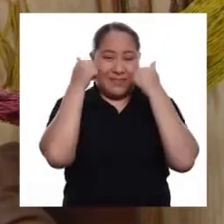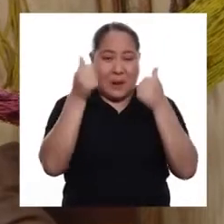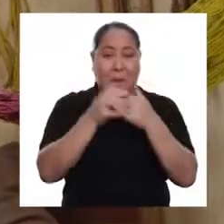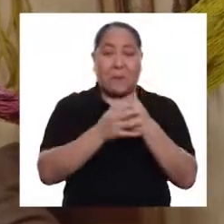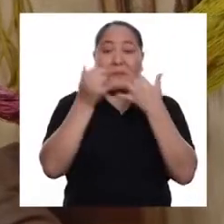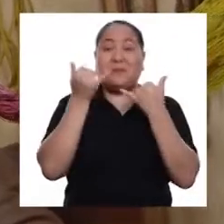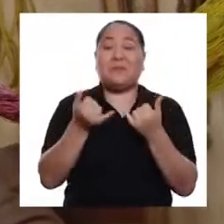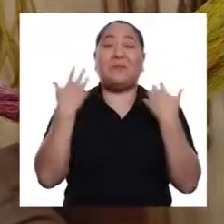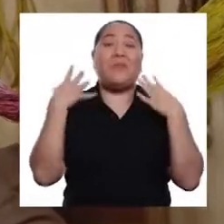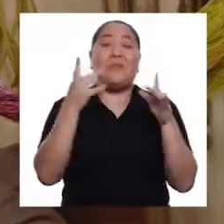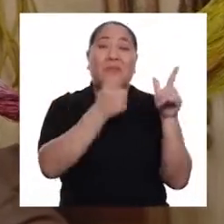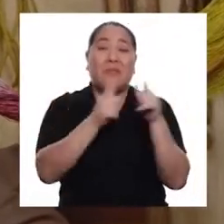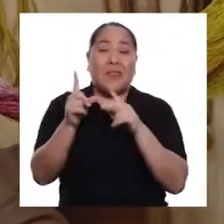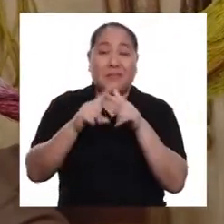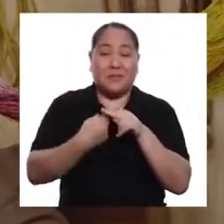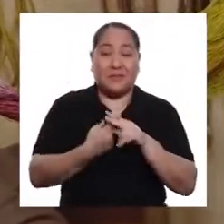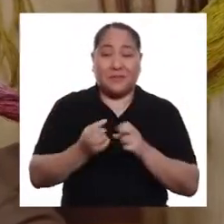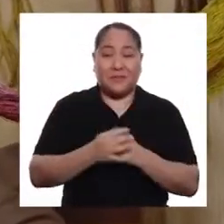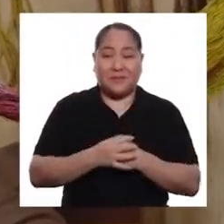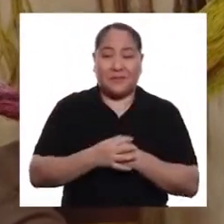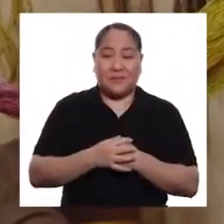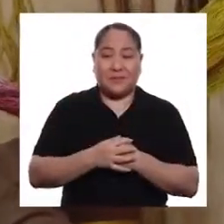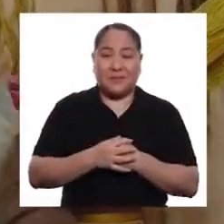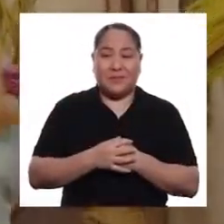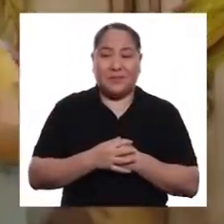¡Genial! Ahora estoy listo para empezar.